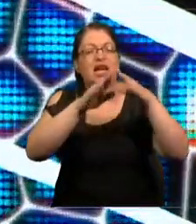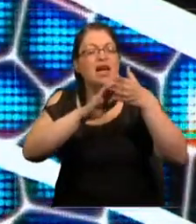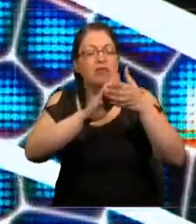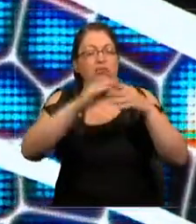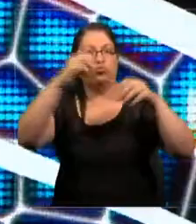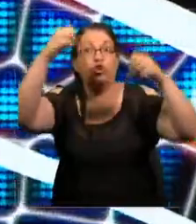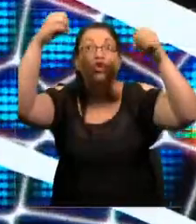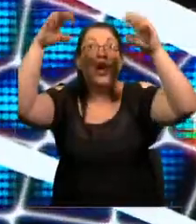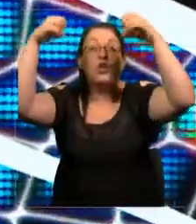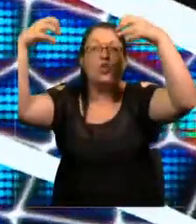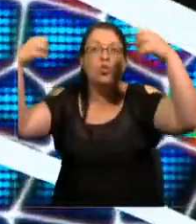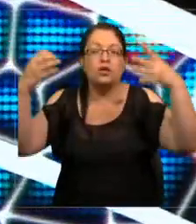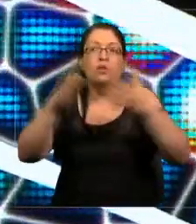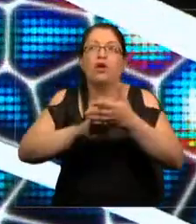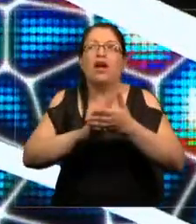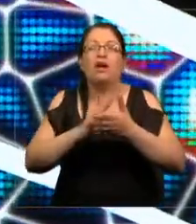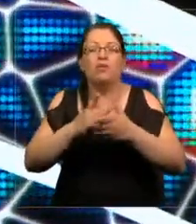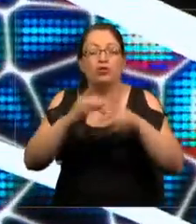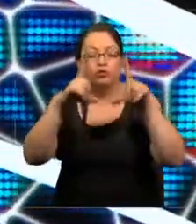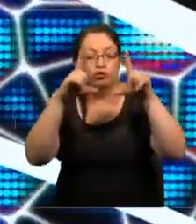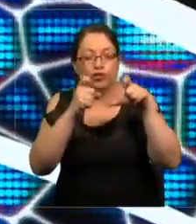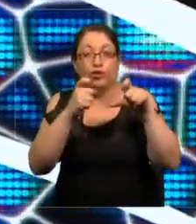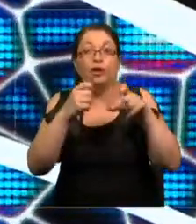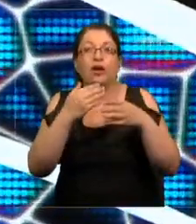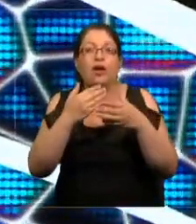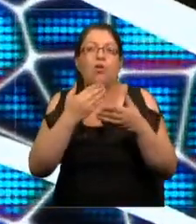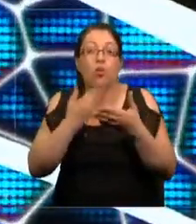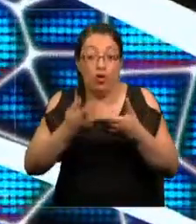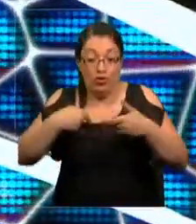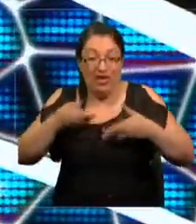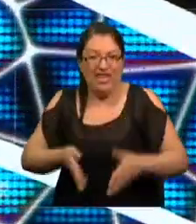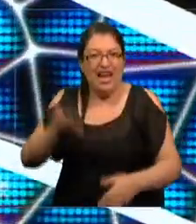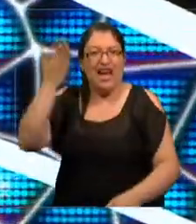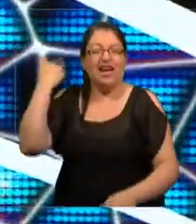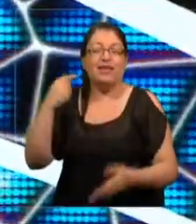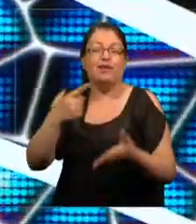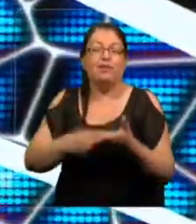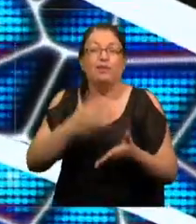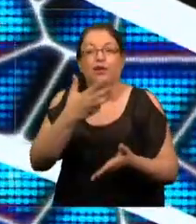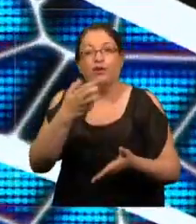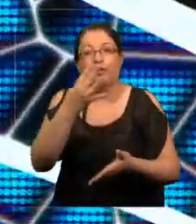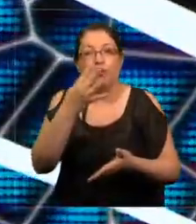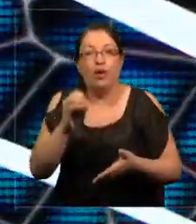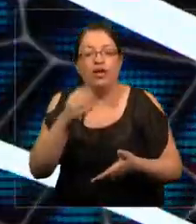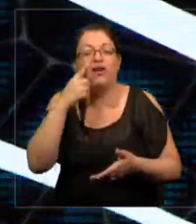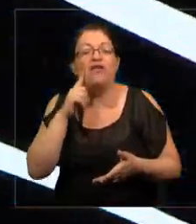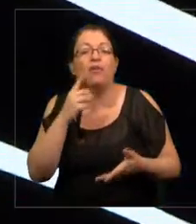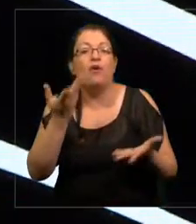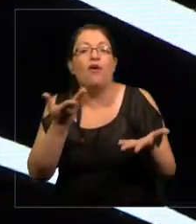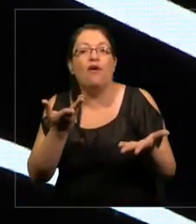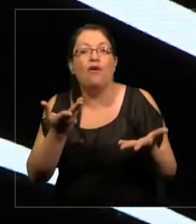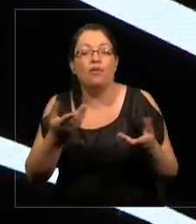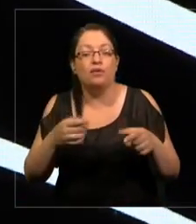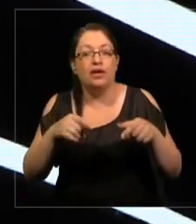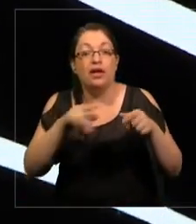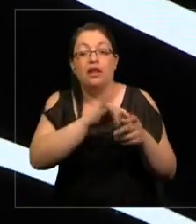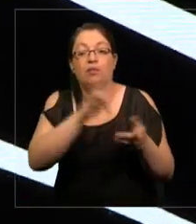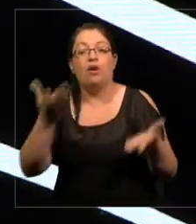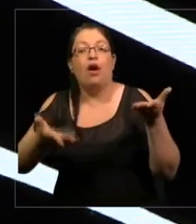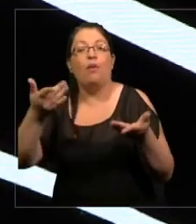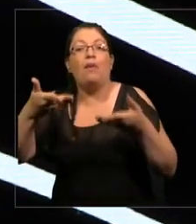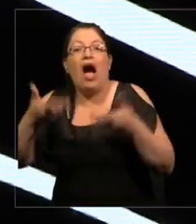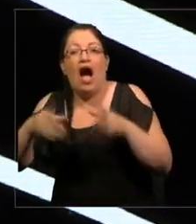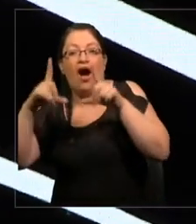toma NASA? El año que yo nací, 1940. Veamos cómo se ve en ese año y así es como se ve ahora.